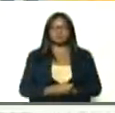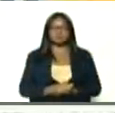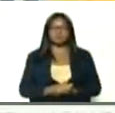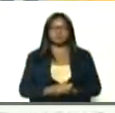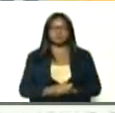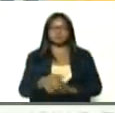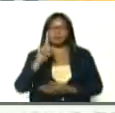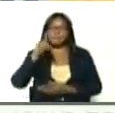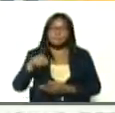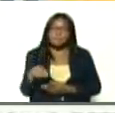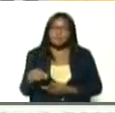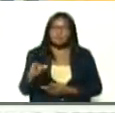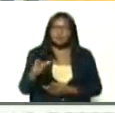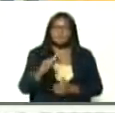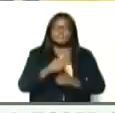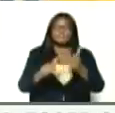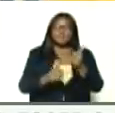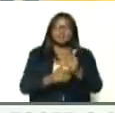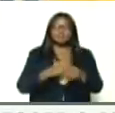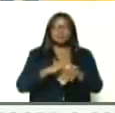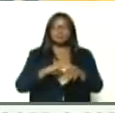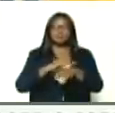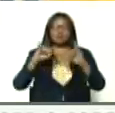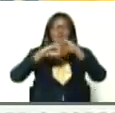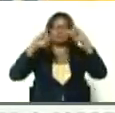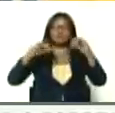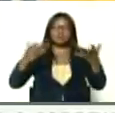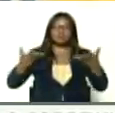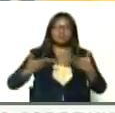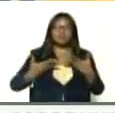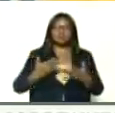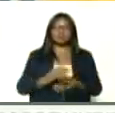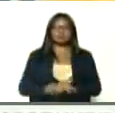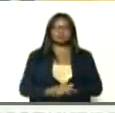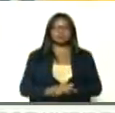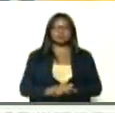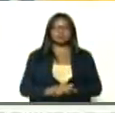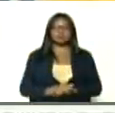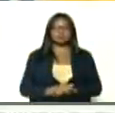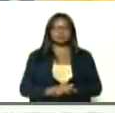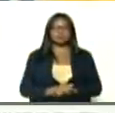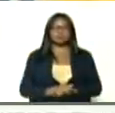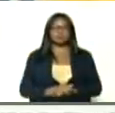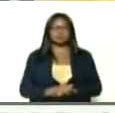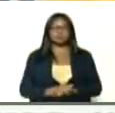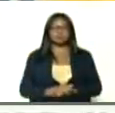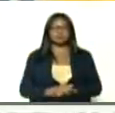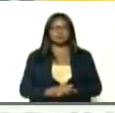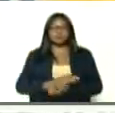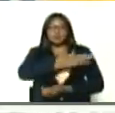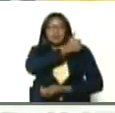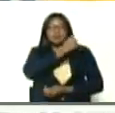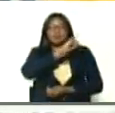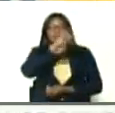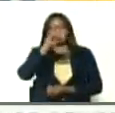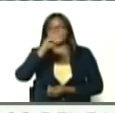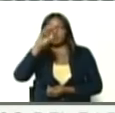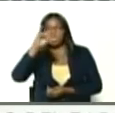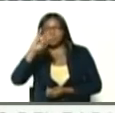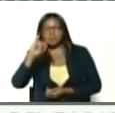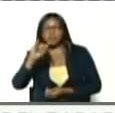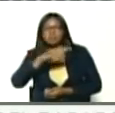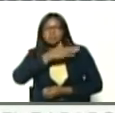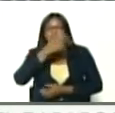el compañero, viceministro, de la suprema felicidad, y, el jefe de la SODI, el jefe de seguridad